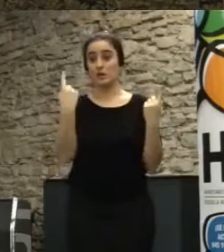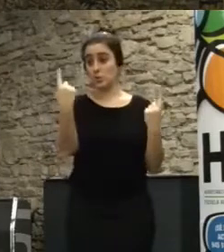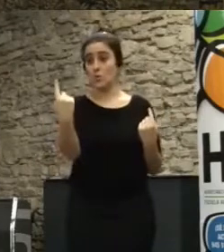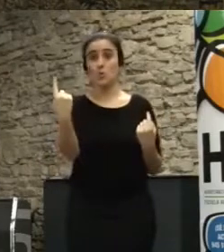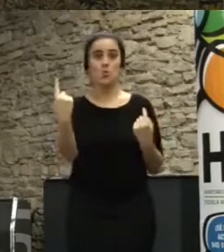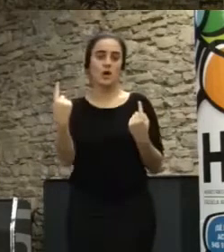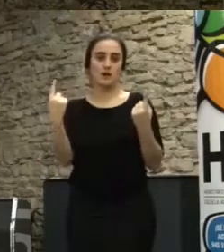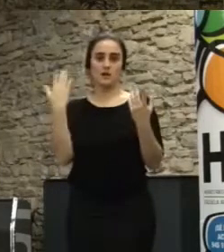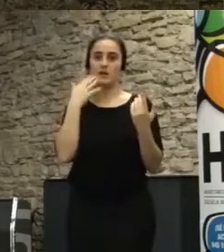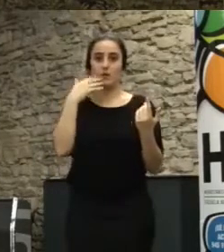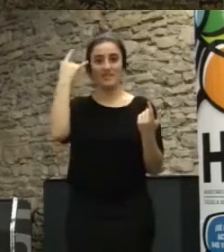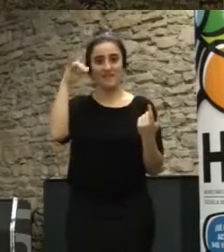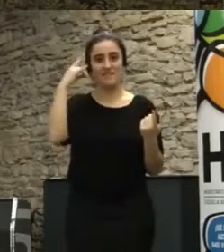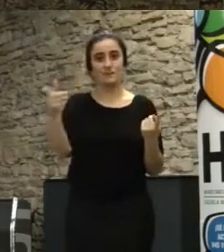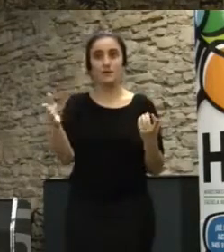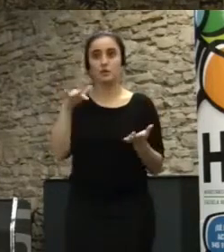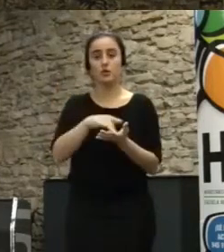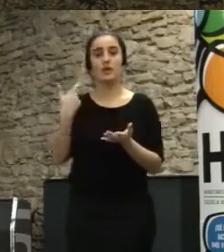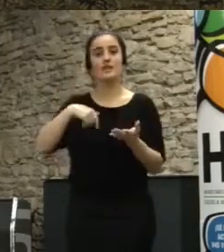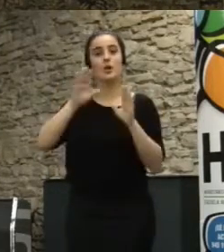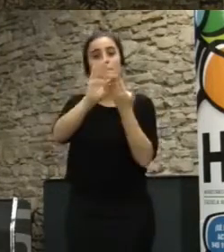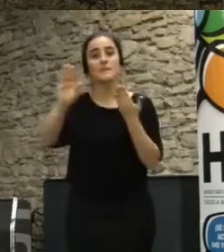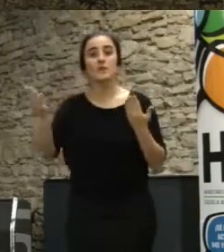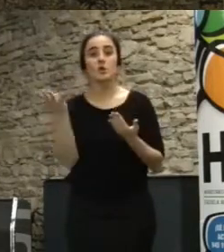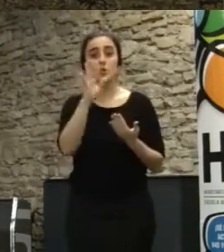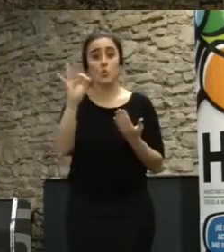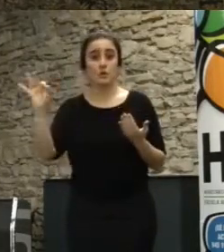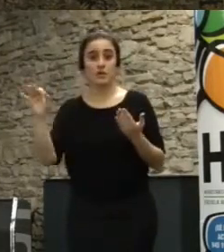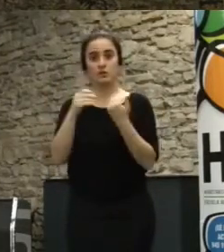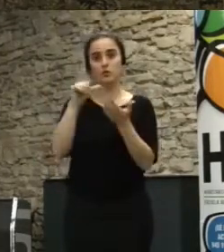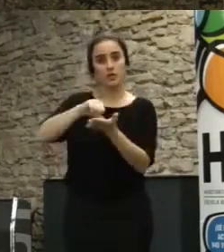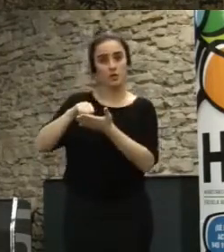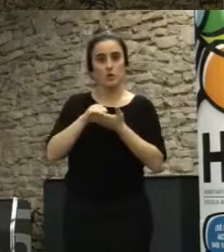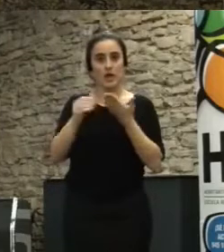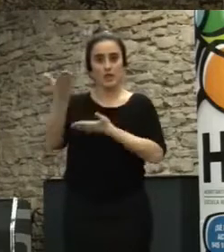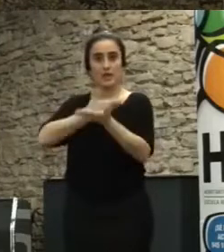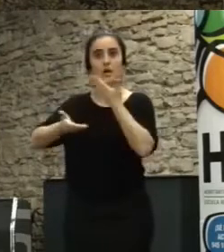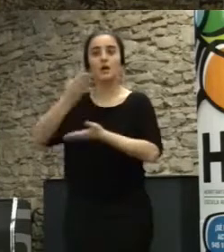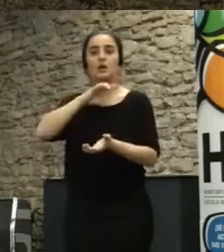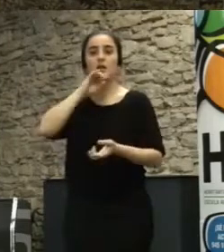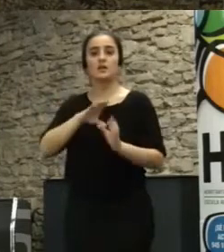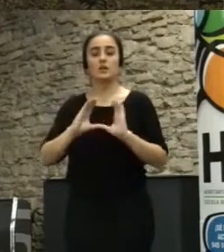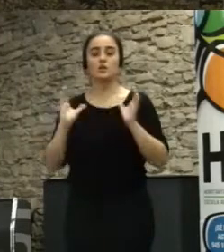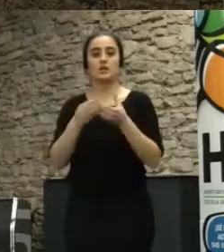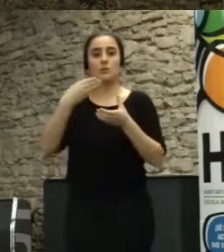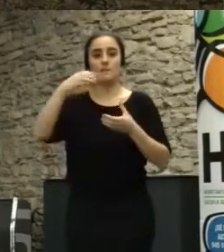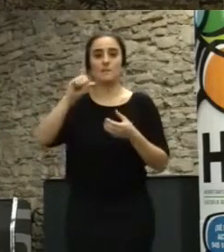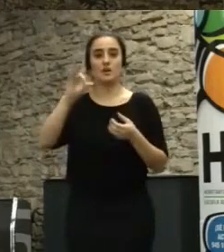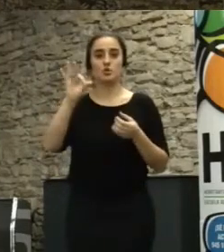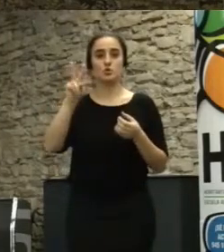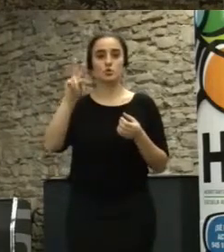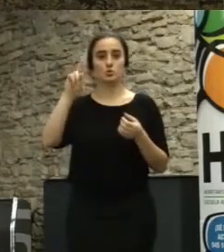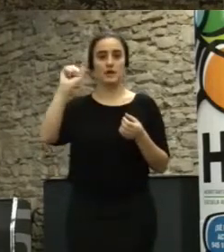ha codiseñado con 400 vecinos y vecinas de la ciudad lo ha coordinado el colectivo Basurama entre otros